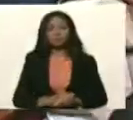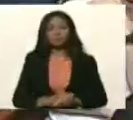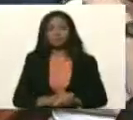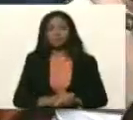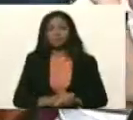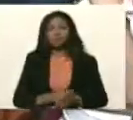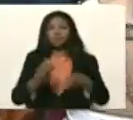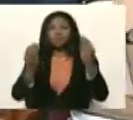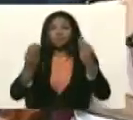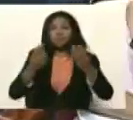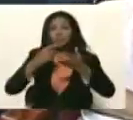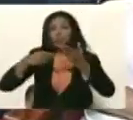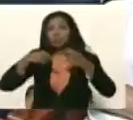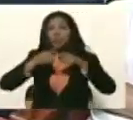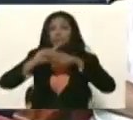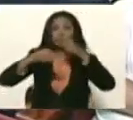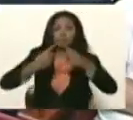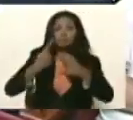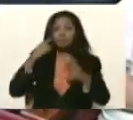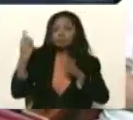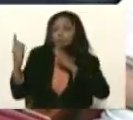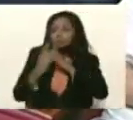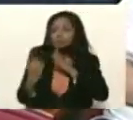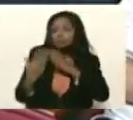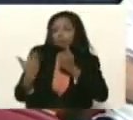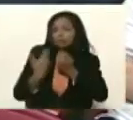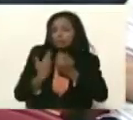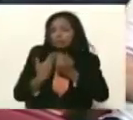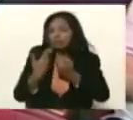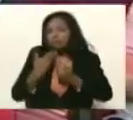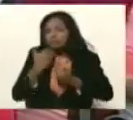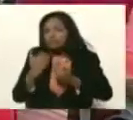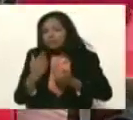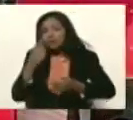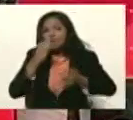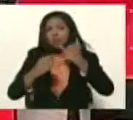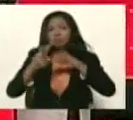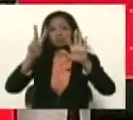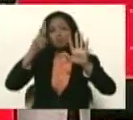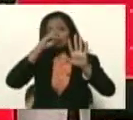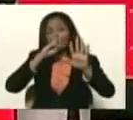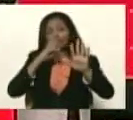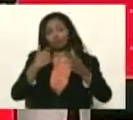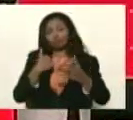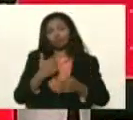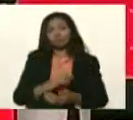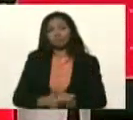y muchas cosas, después, yo estuve muy cerca de él, los últimos 7 años, pudiera decir,